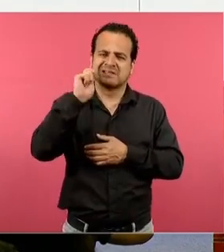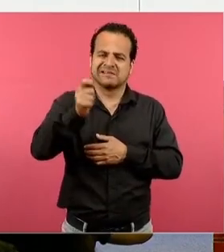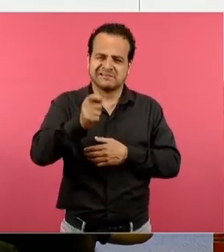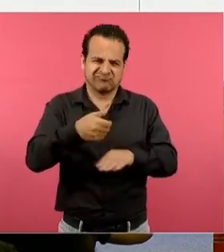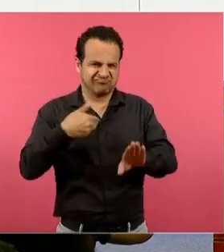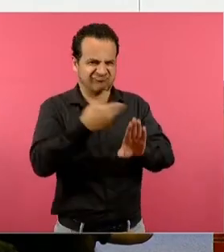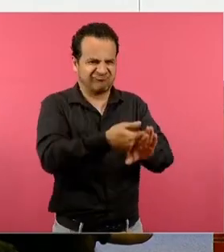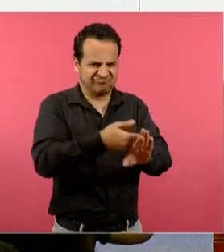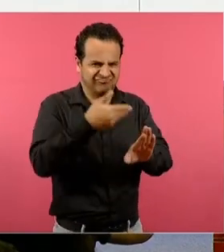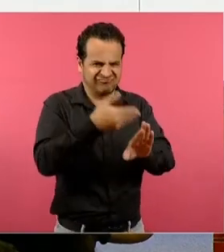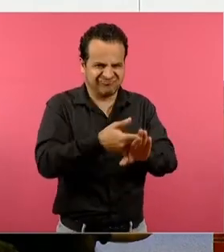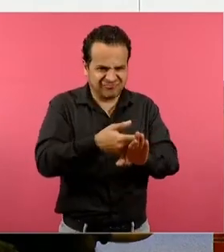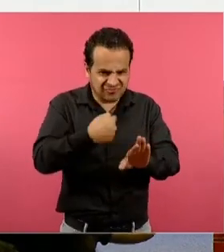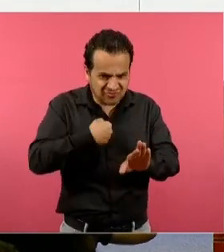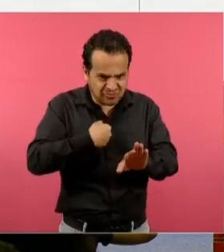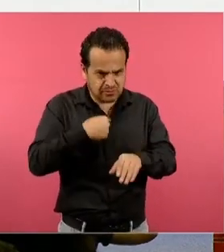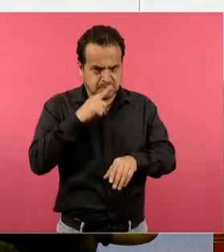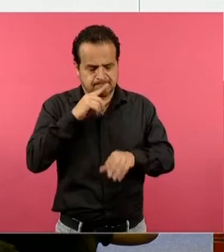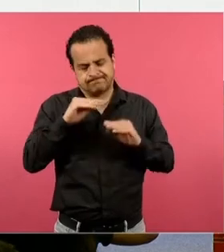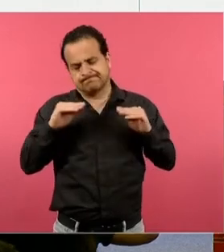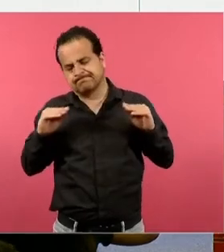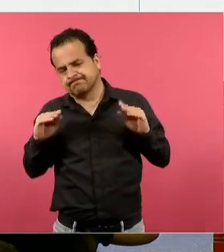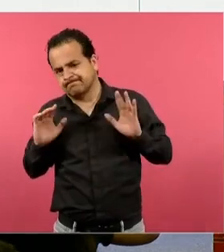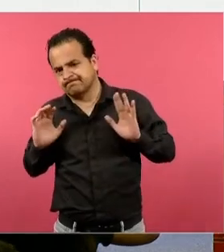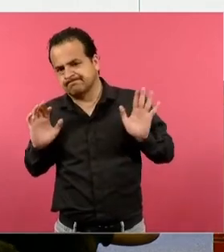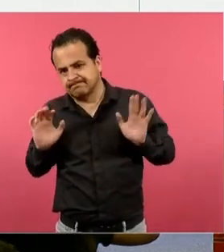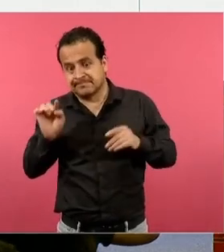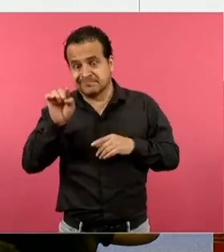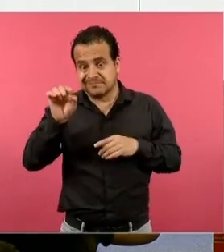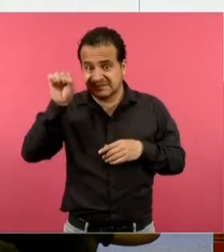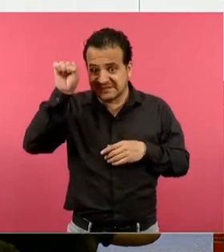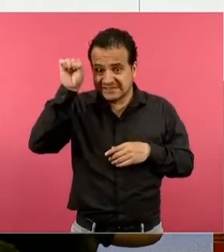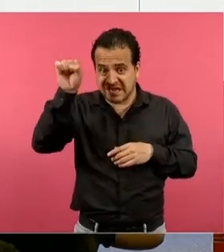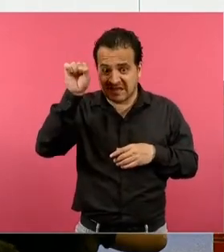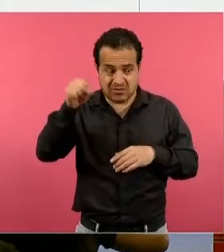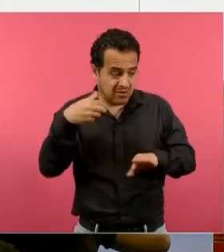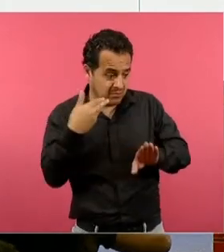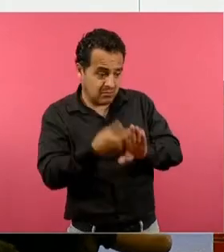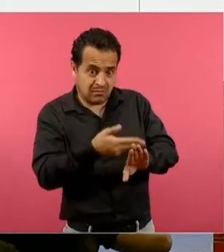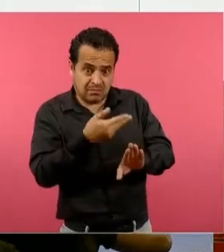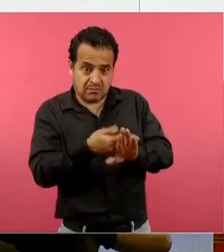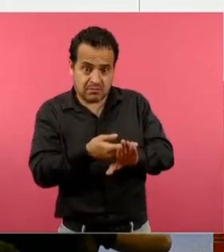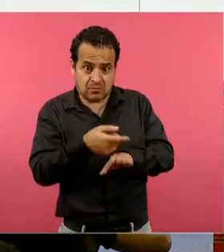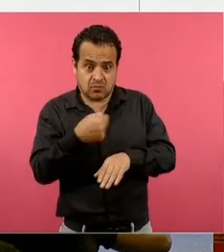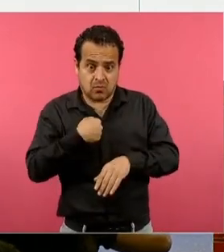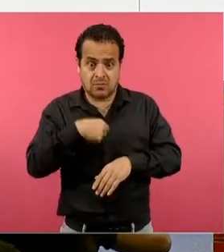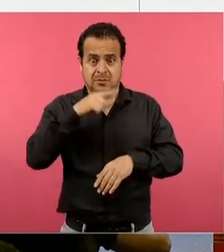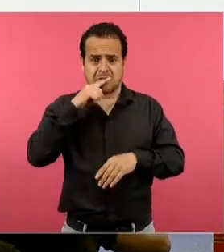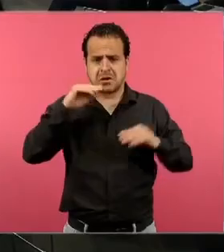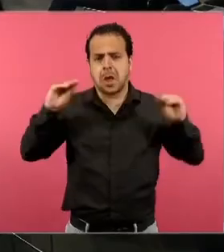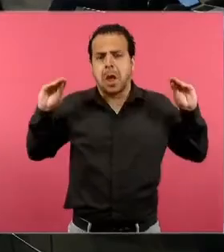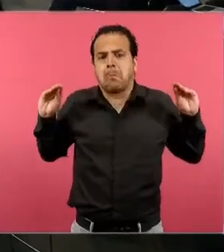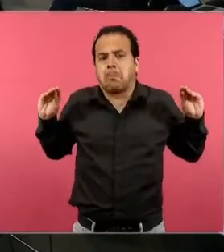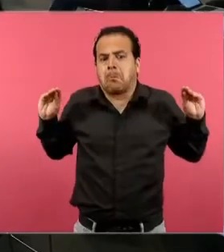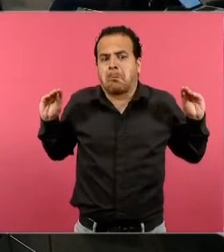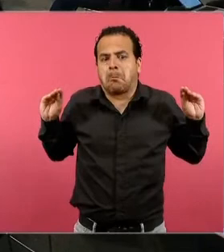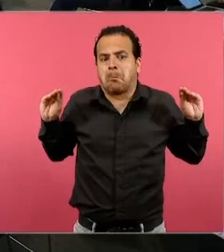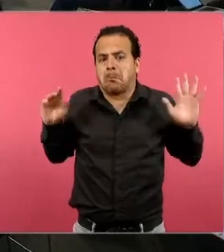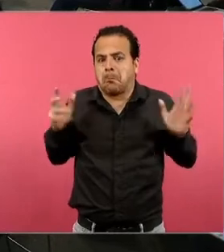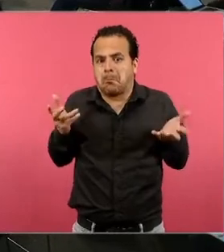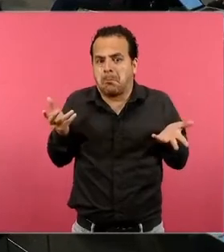protesté porque yo no era sindicalista cuando vinieron a llevarse a los judíos no protesté